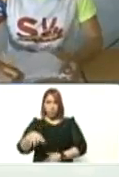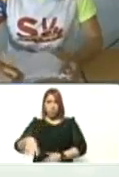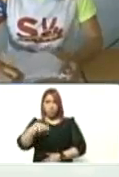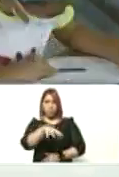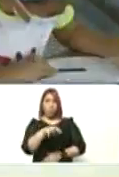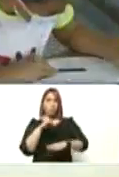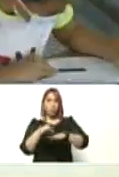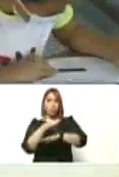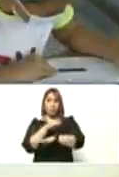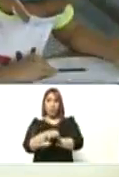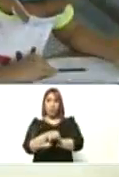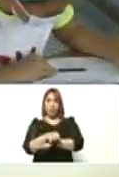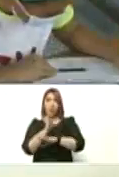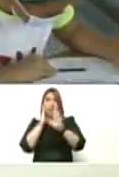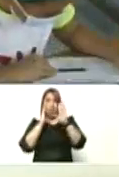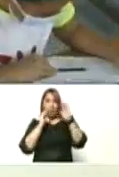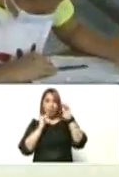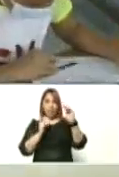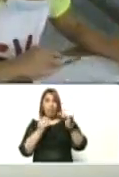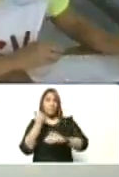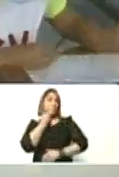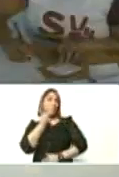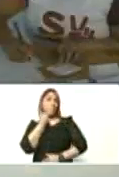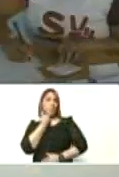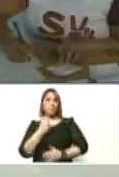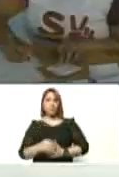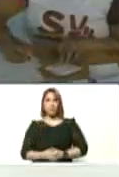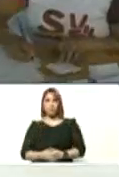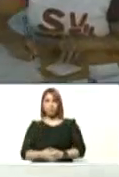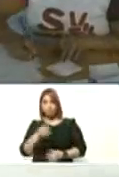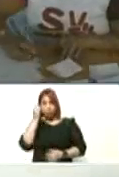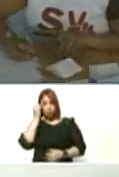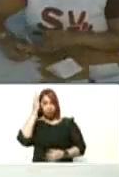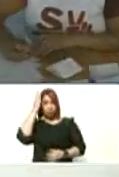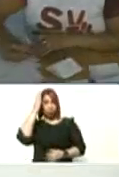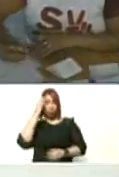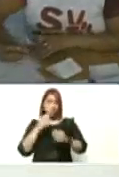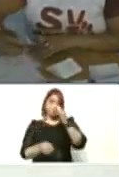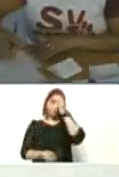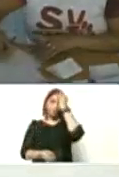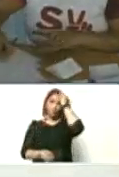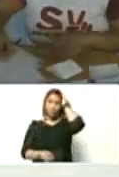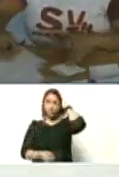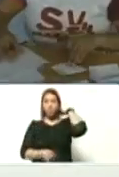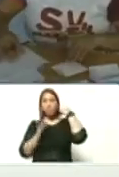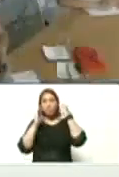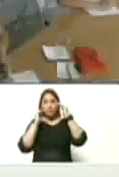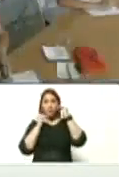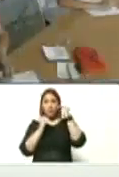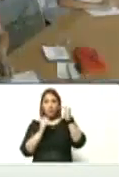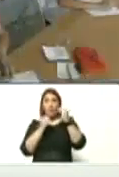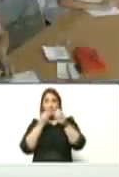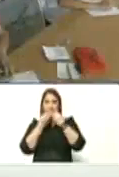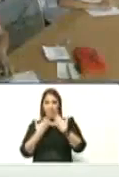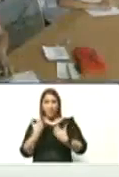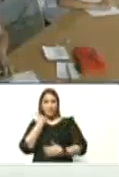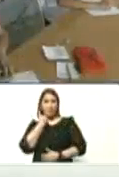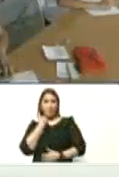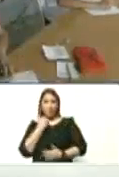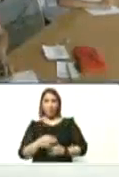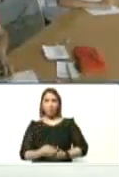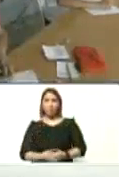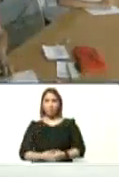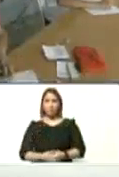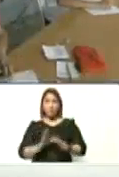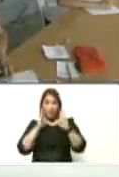para atender la pandemia la capacidad para atender bien la pandemia para atender